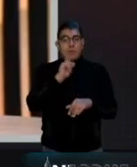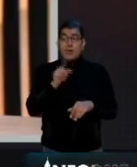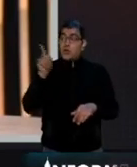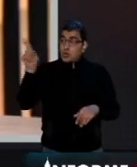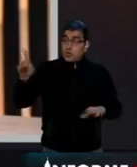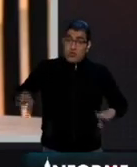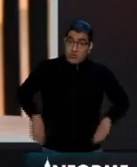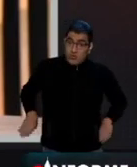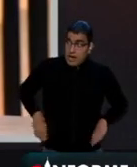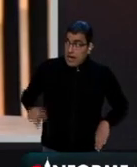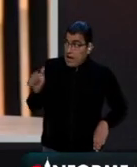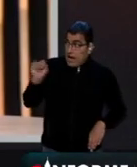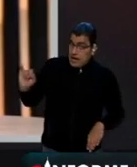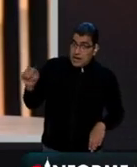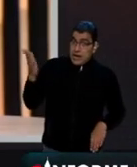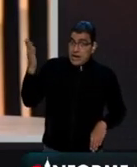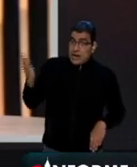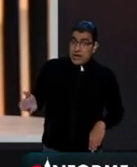tu actuar